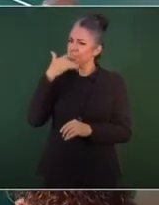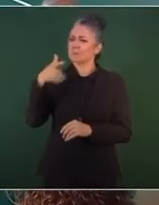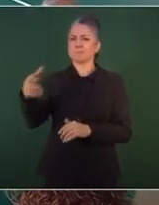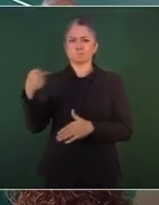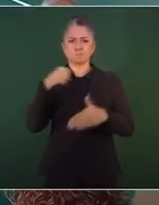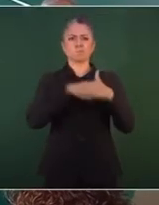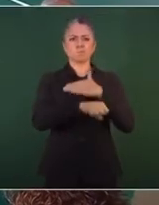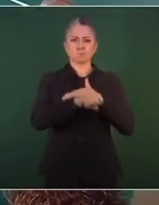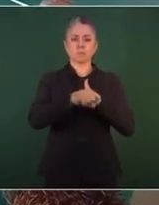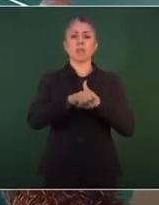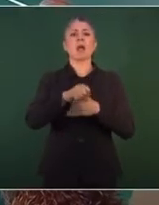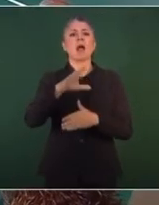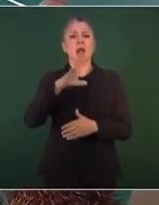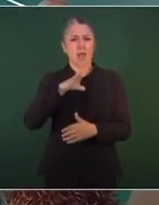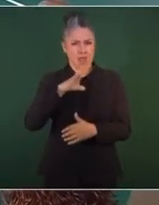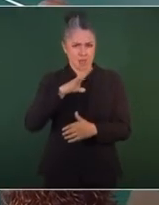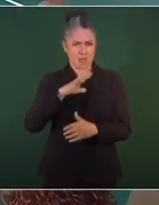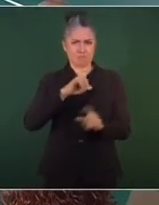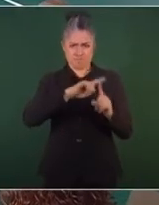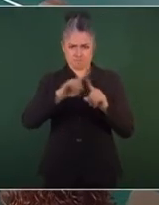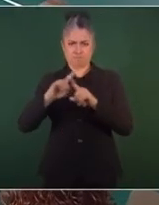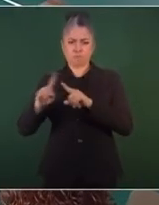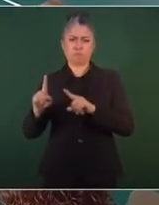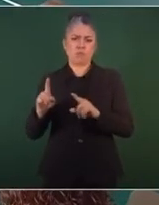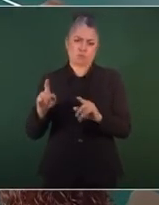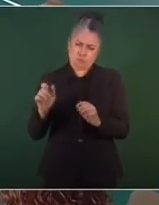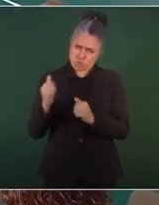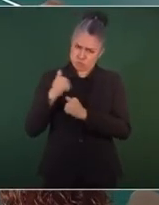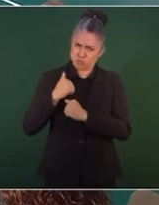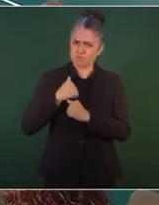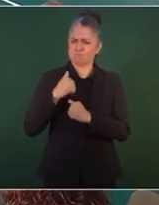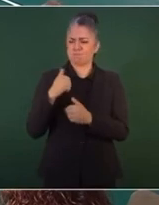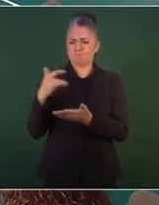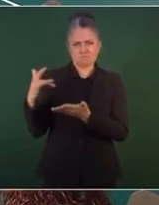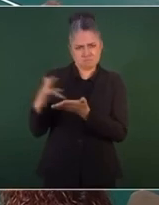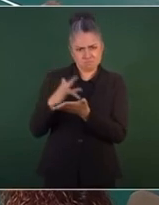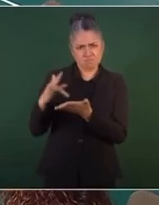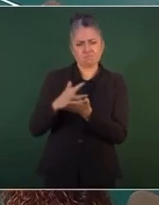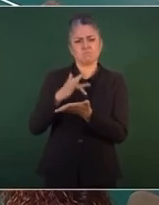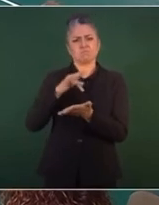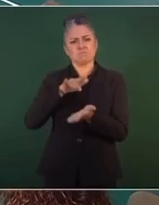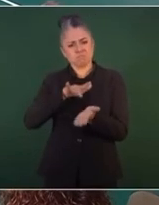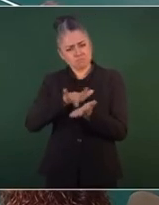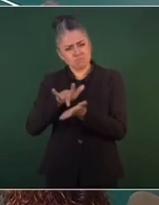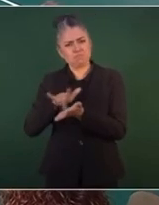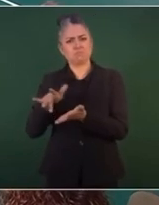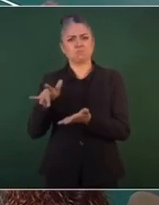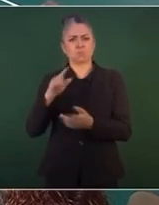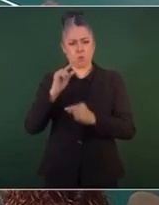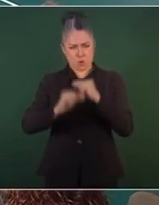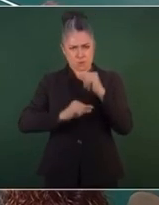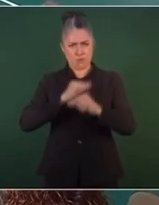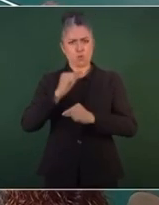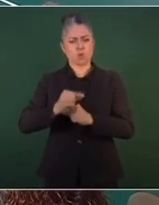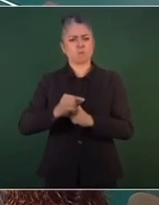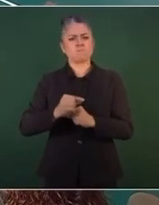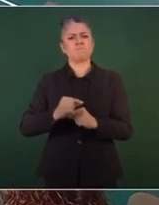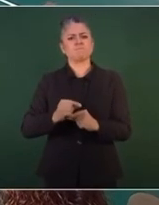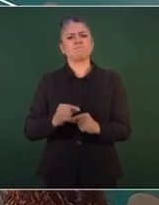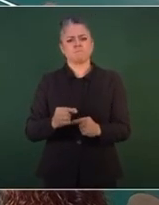ayudando, cooperando para que se haga justicia.